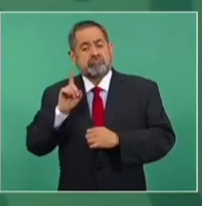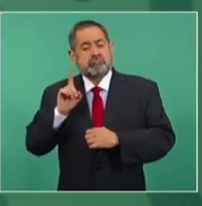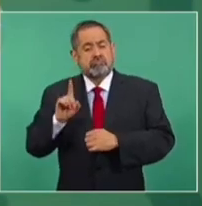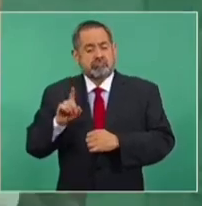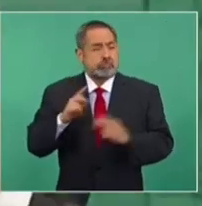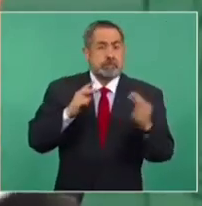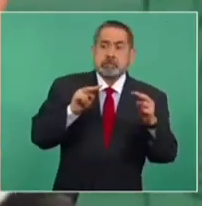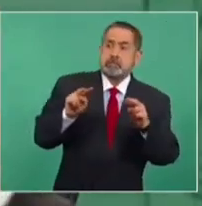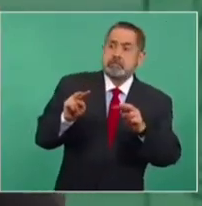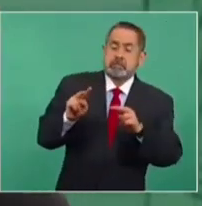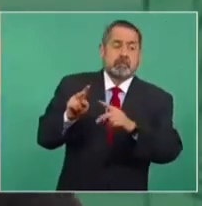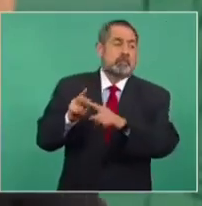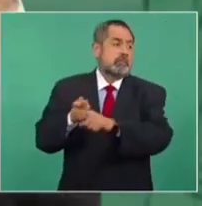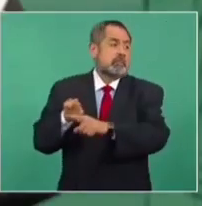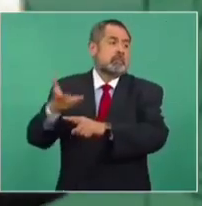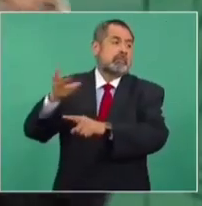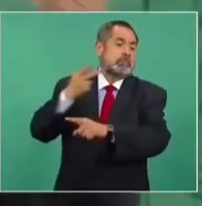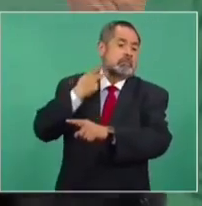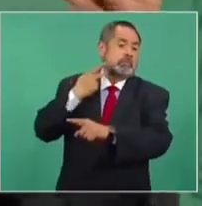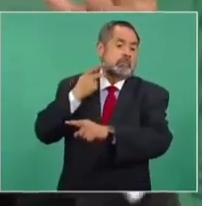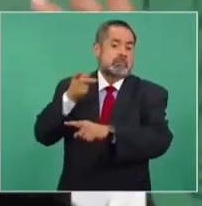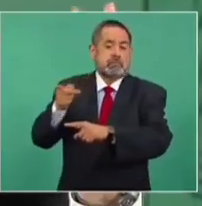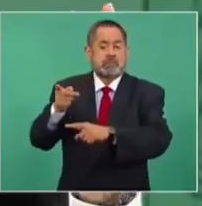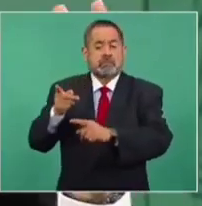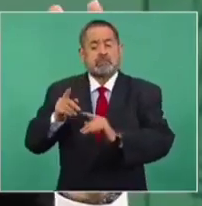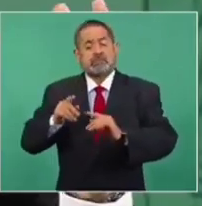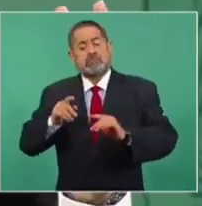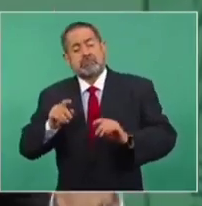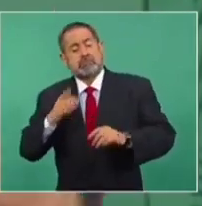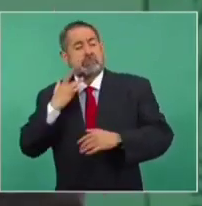a leguas, ¿no?, se sabía cuando había un político.